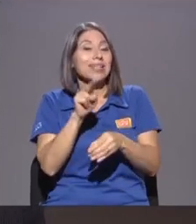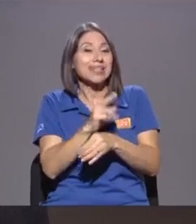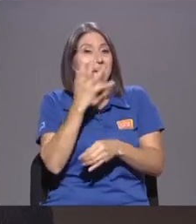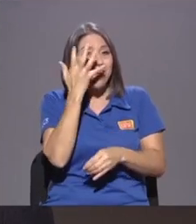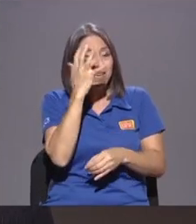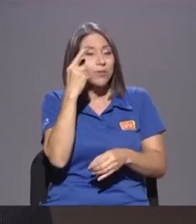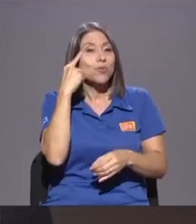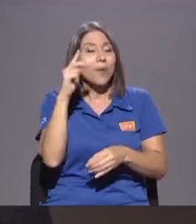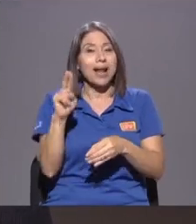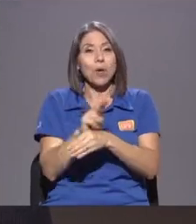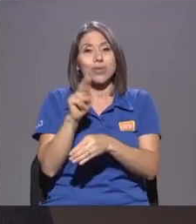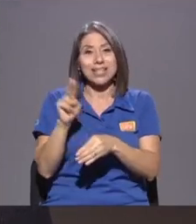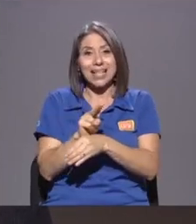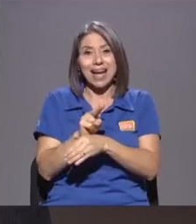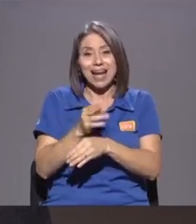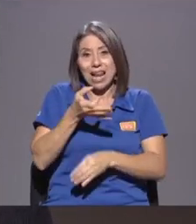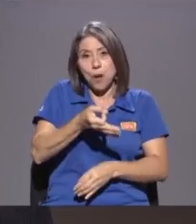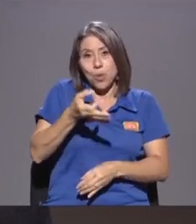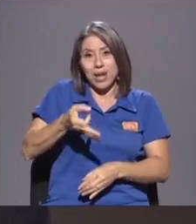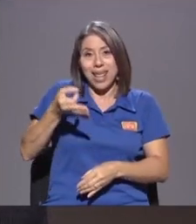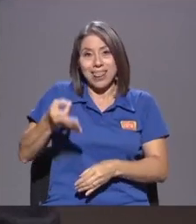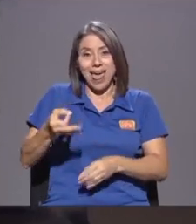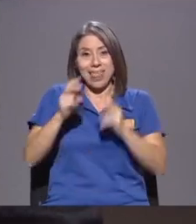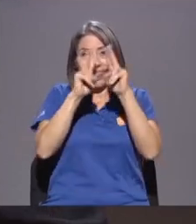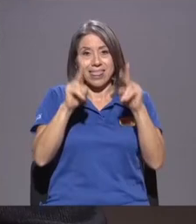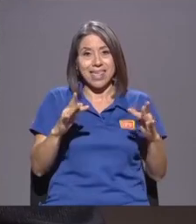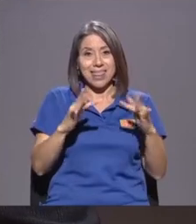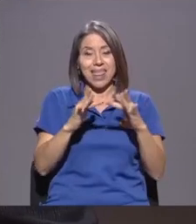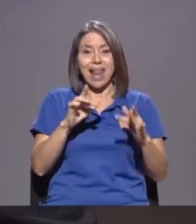Moneda Digital Libra De